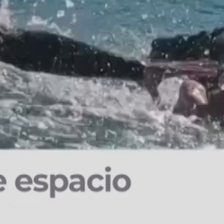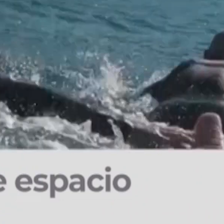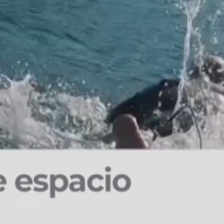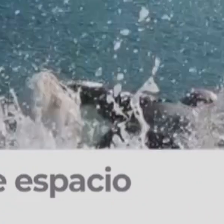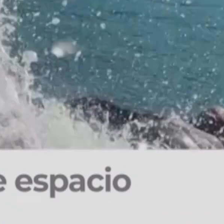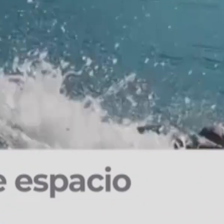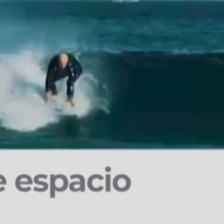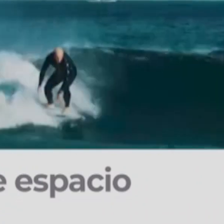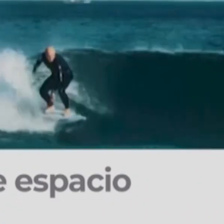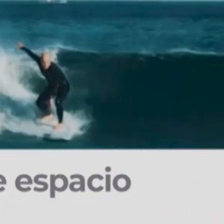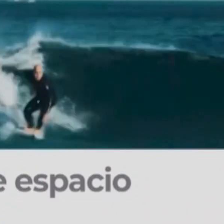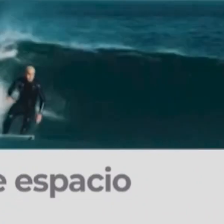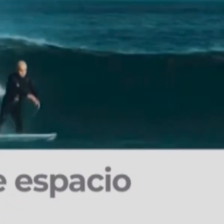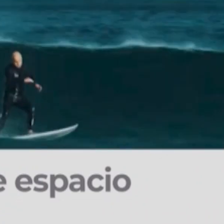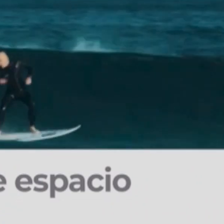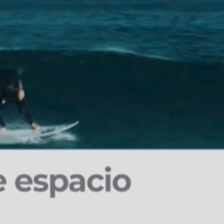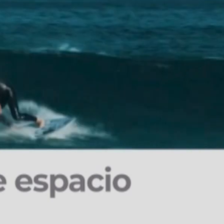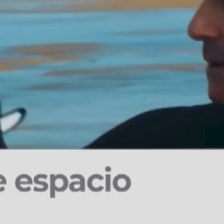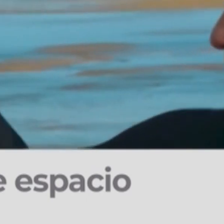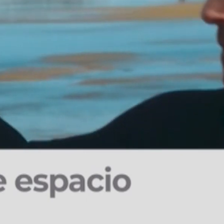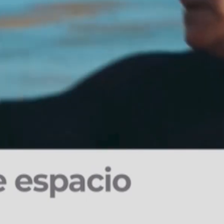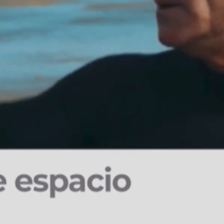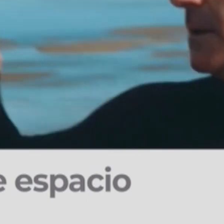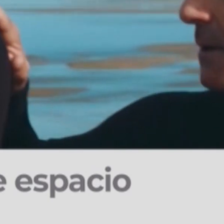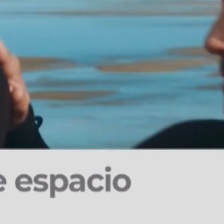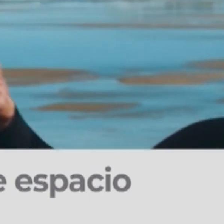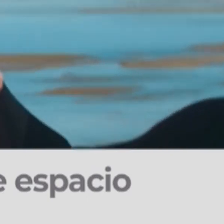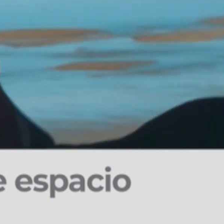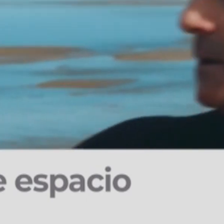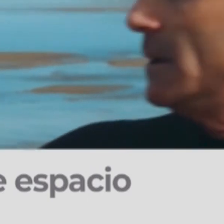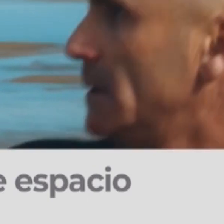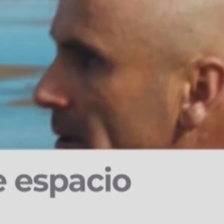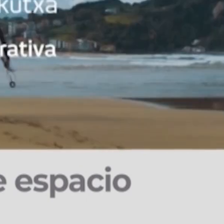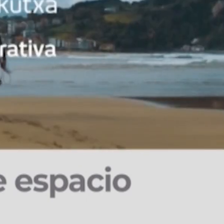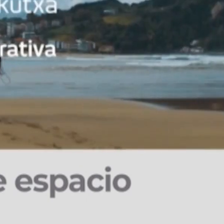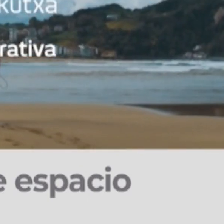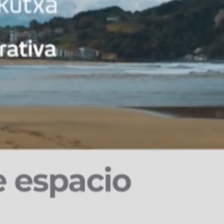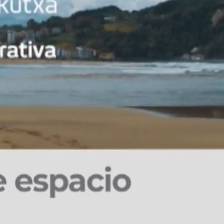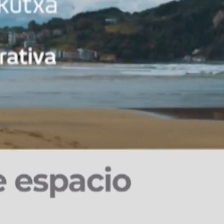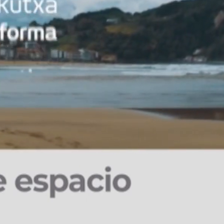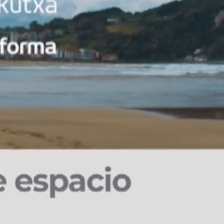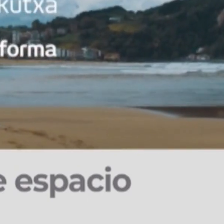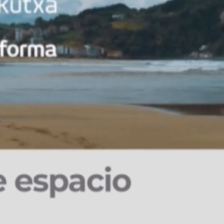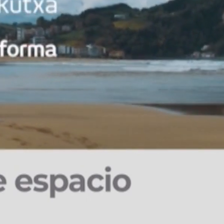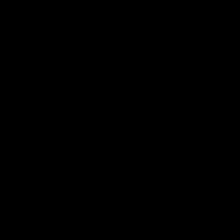Dejarte guía, desconfiar en quien siempre va a estar a tu lado. Siempre. Planes de pensión, ciclo de vida. Laboral Cucha.